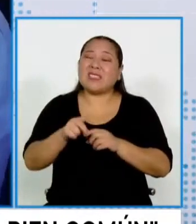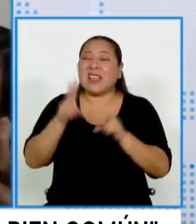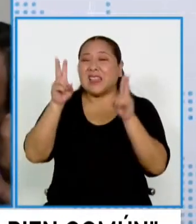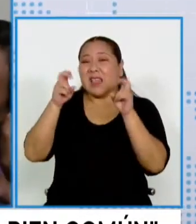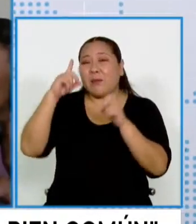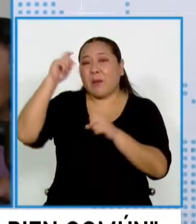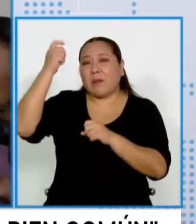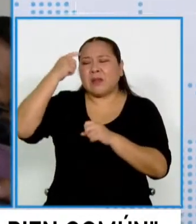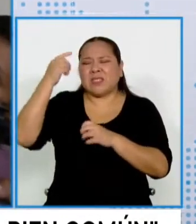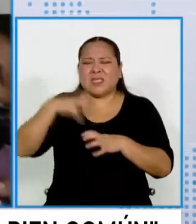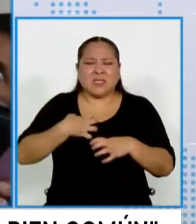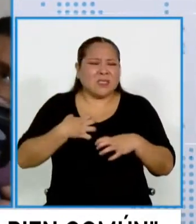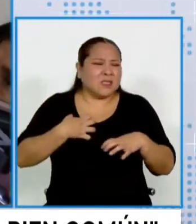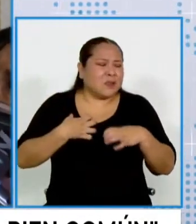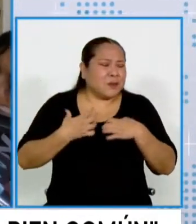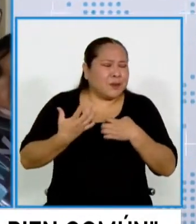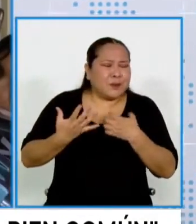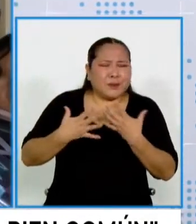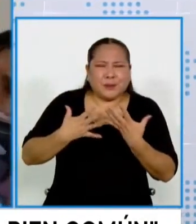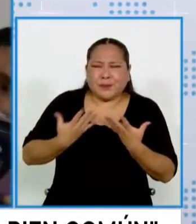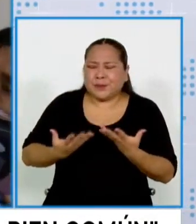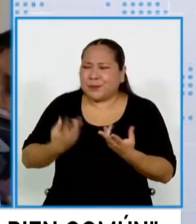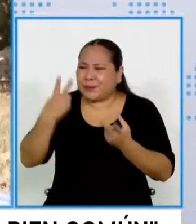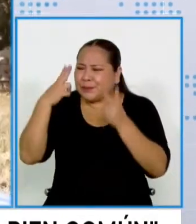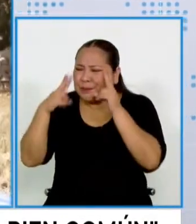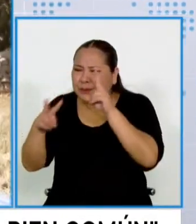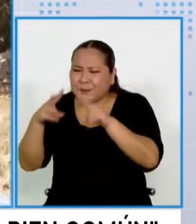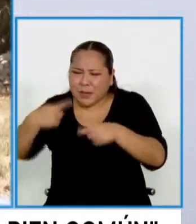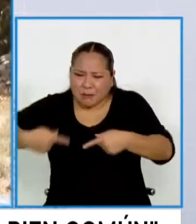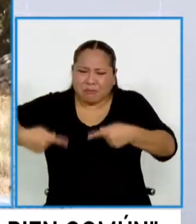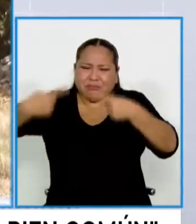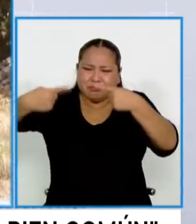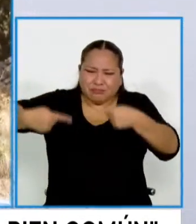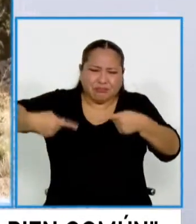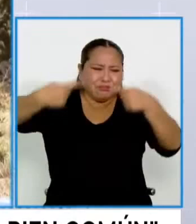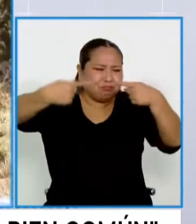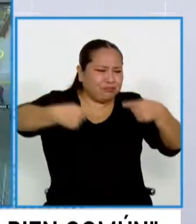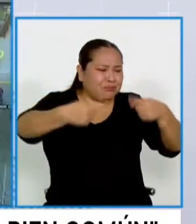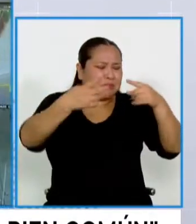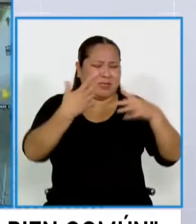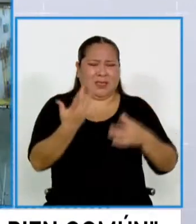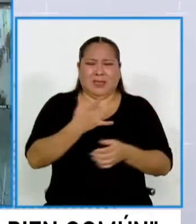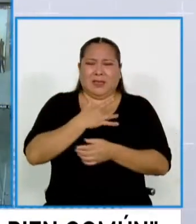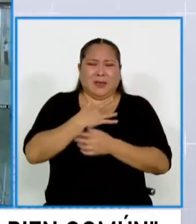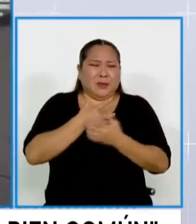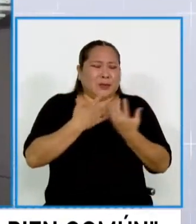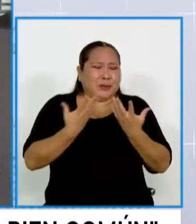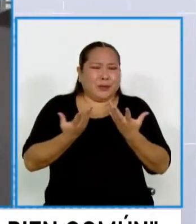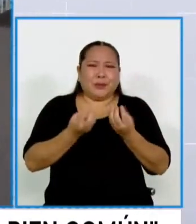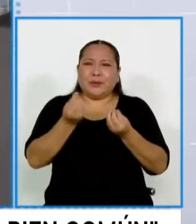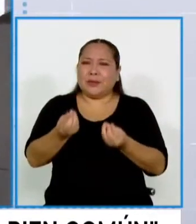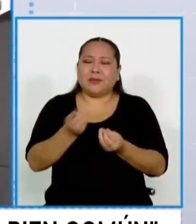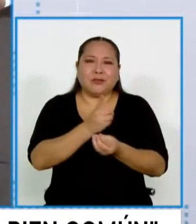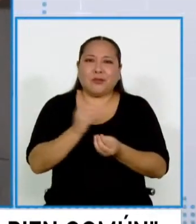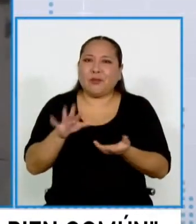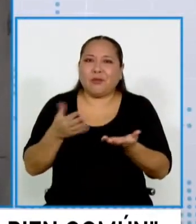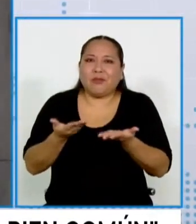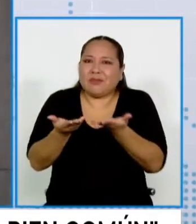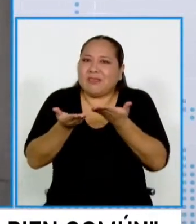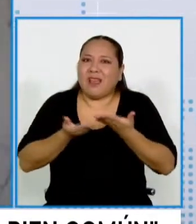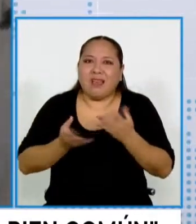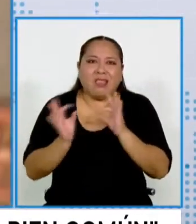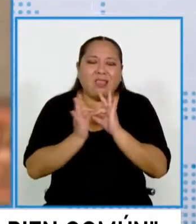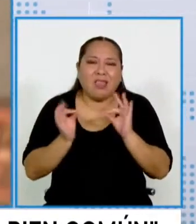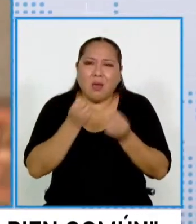más cuando se ven este tipo de enfrentamientos que a nada bueno conducen. Entonces,